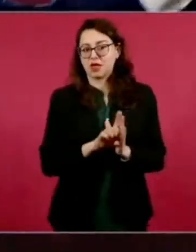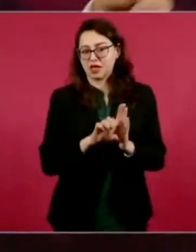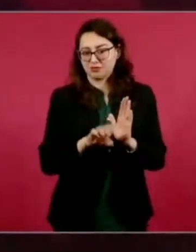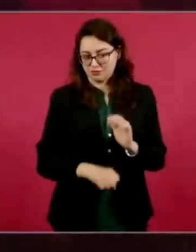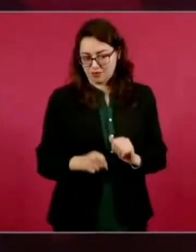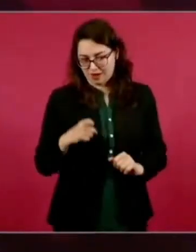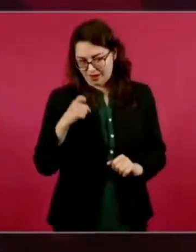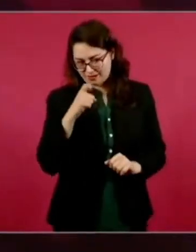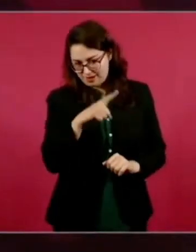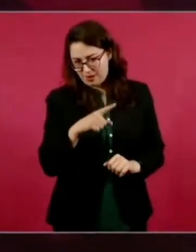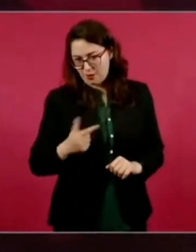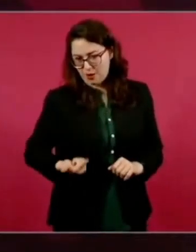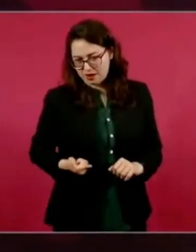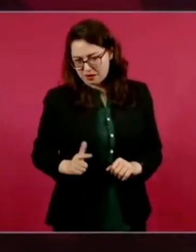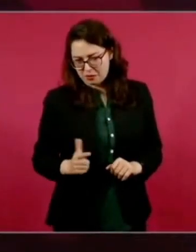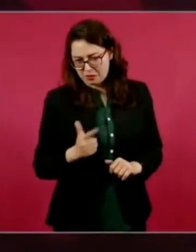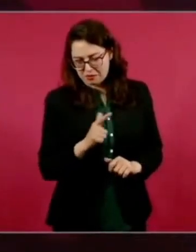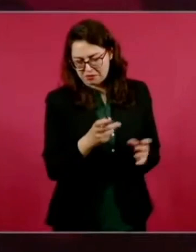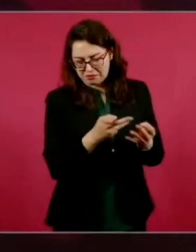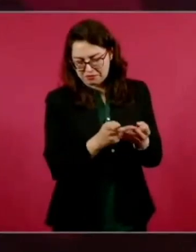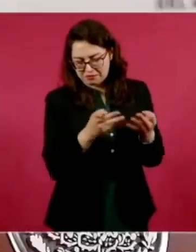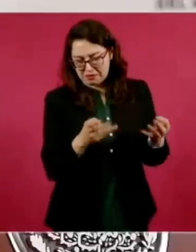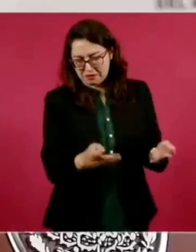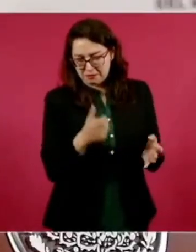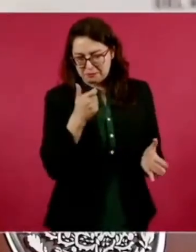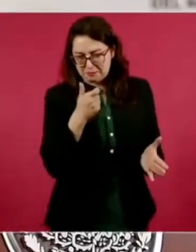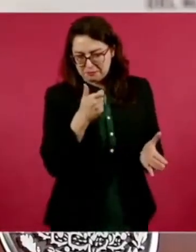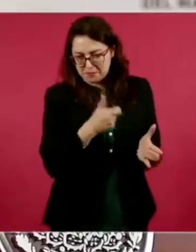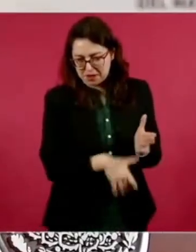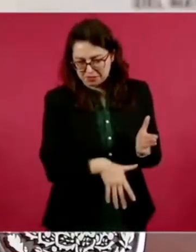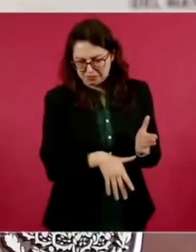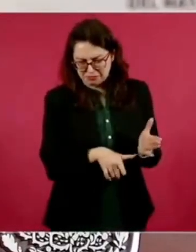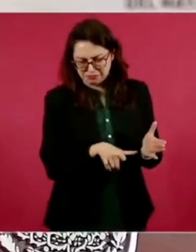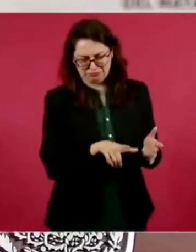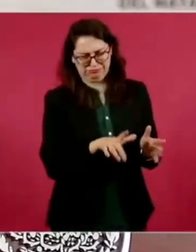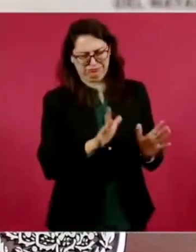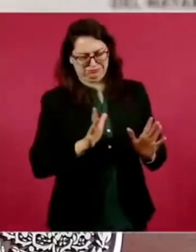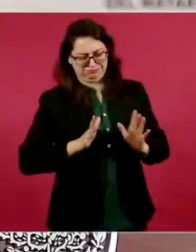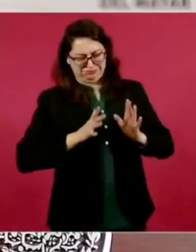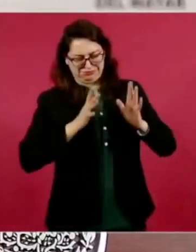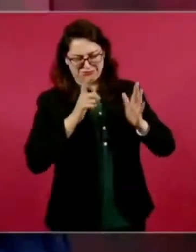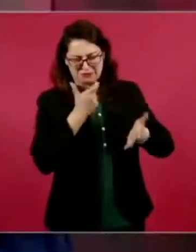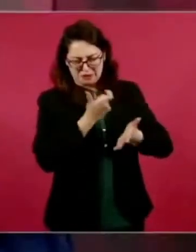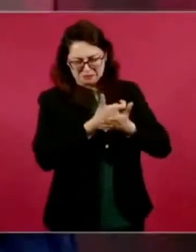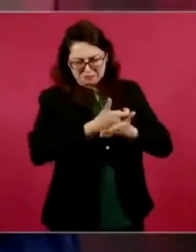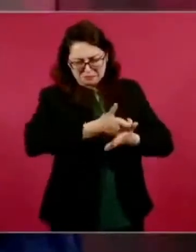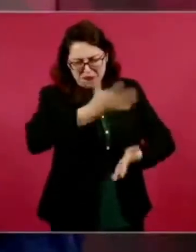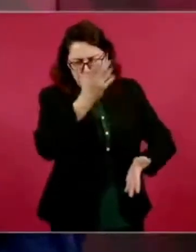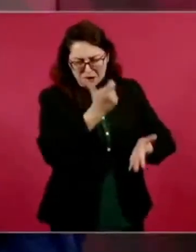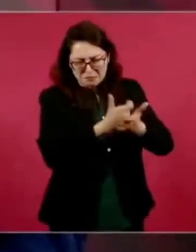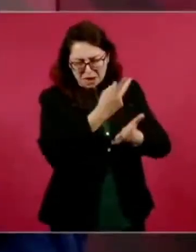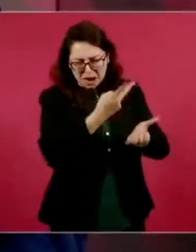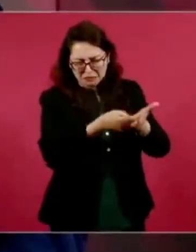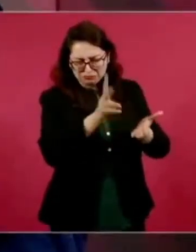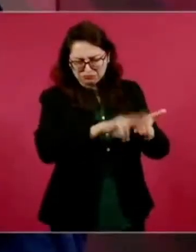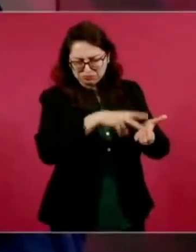donde compraron terrenos para la refinería, carísimo.